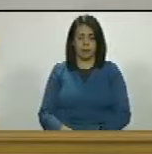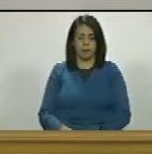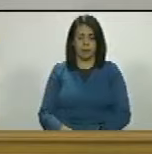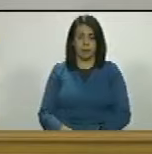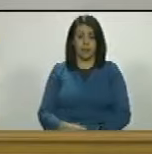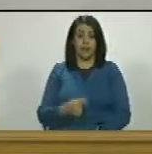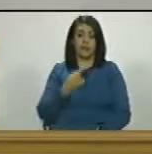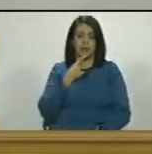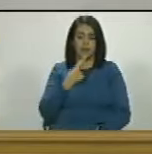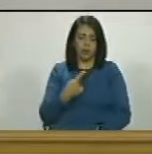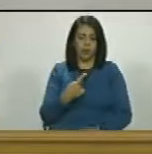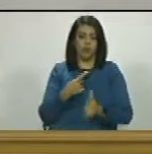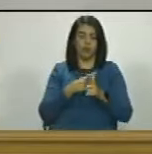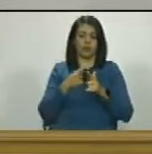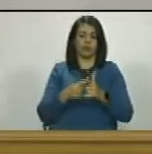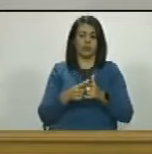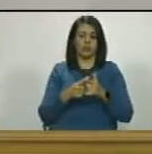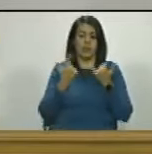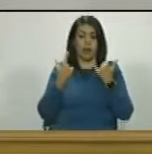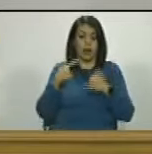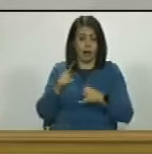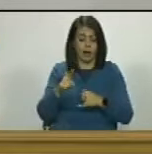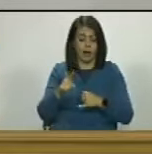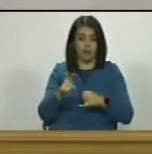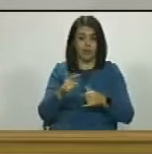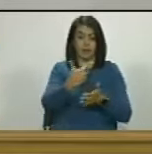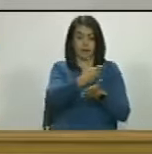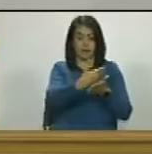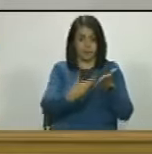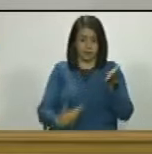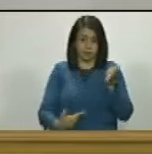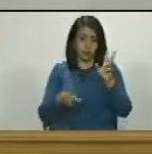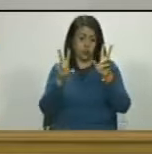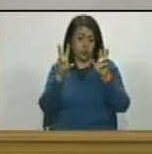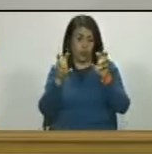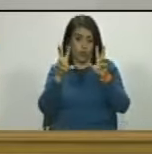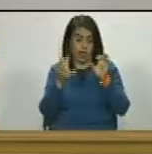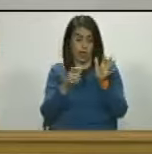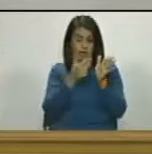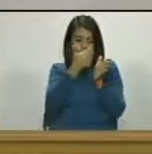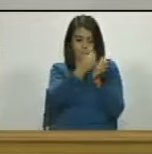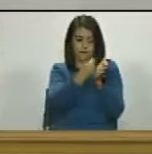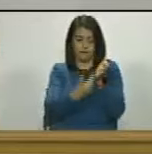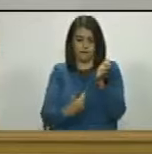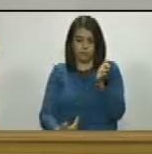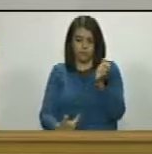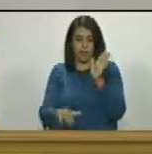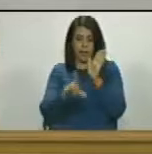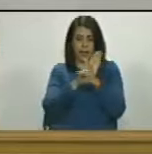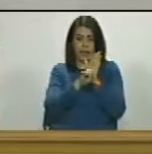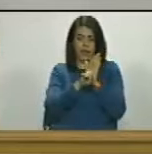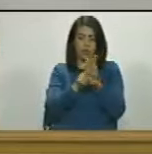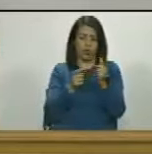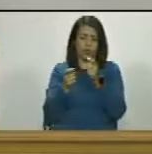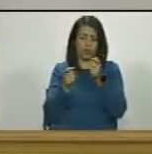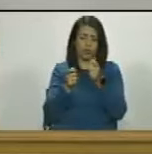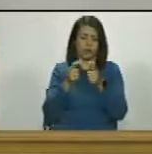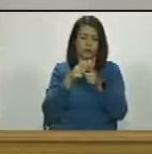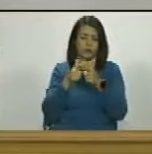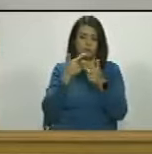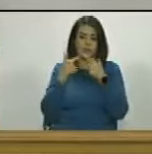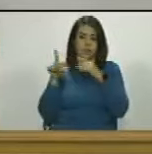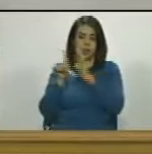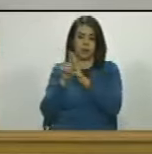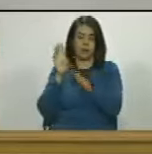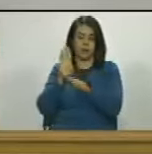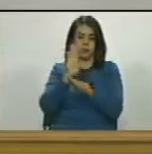propongo propongo entonces porque hay unos instrumentos novedosos y expeditos la ley de extinción de dominio y